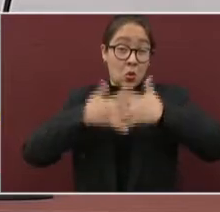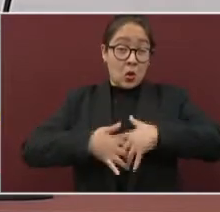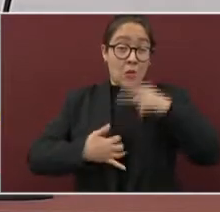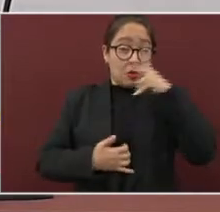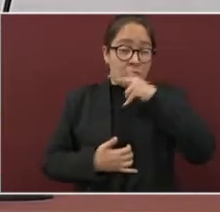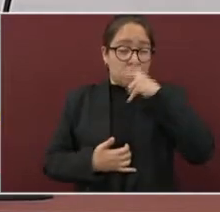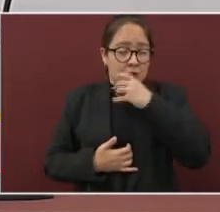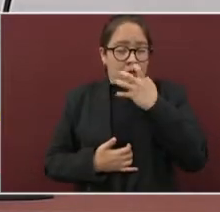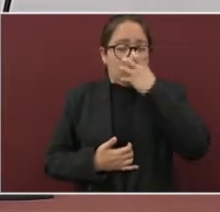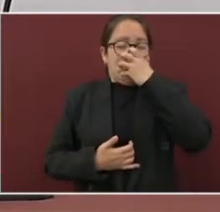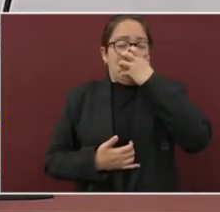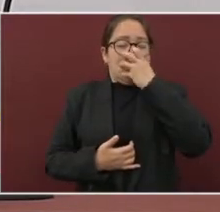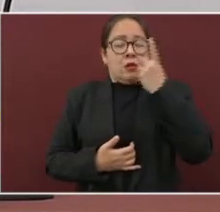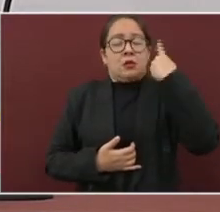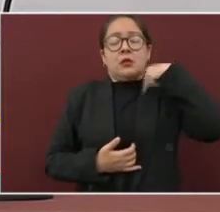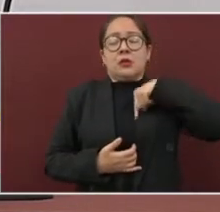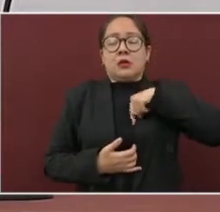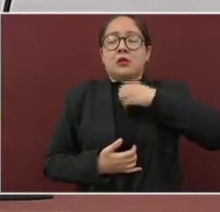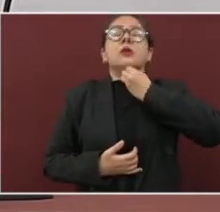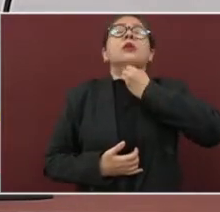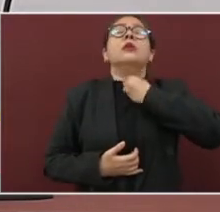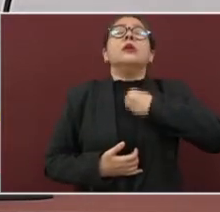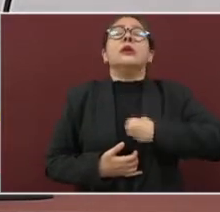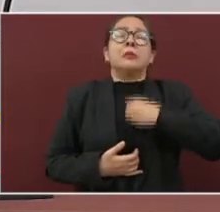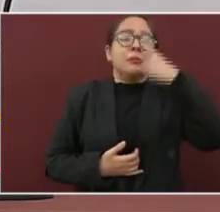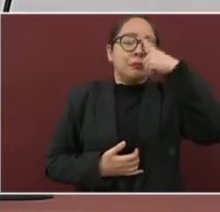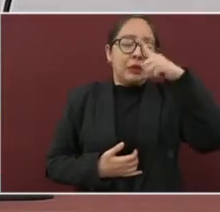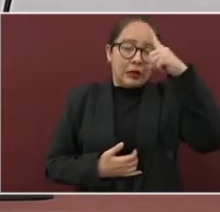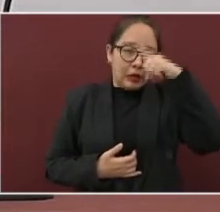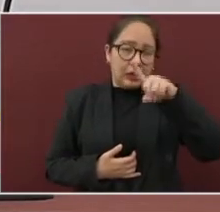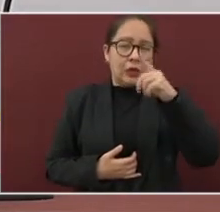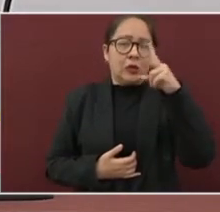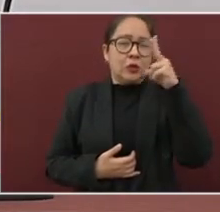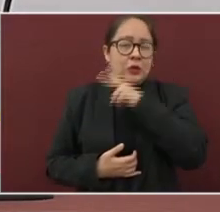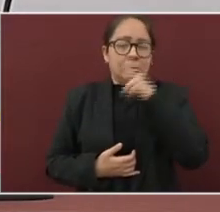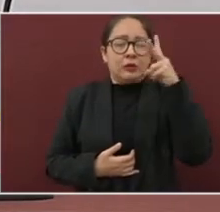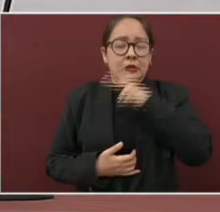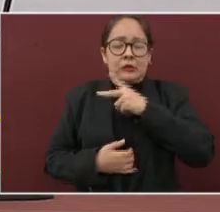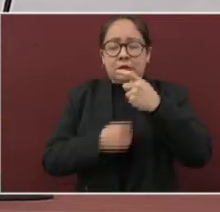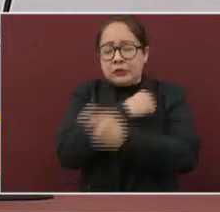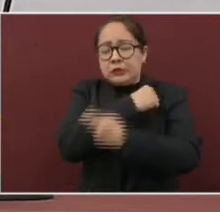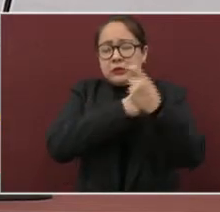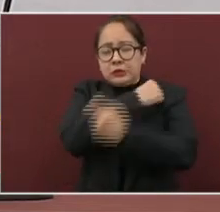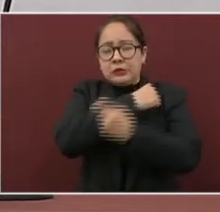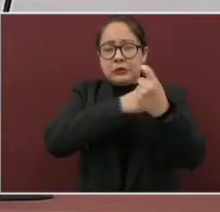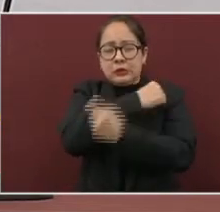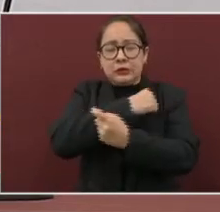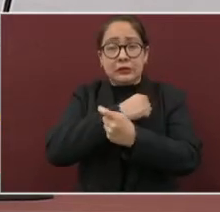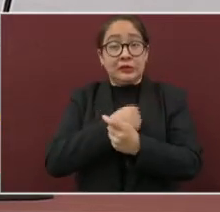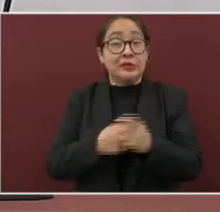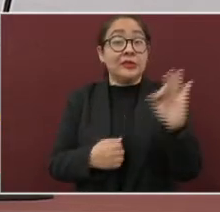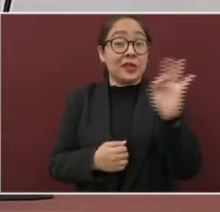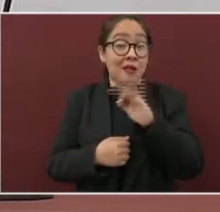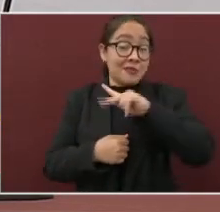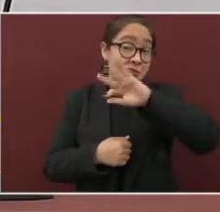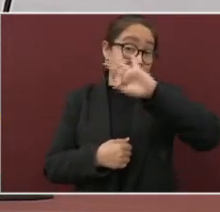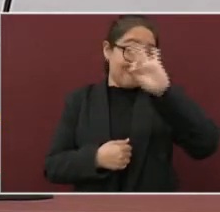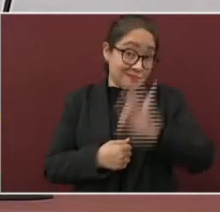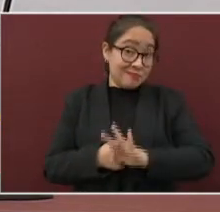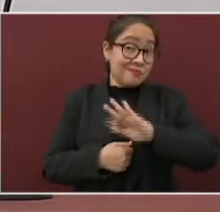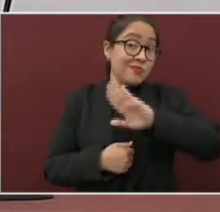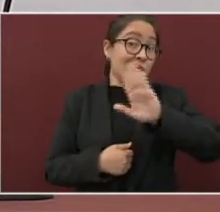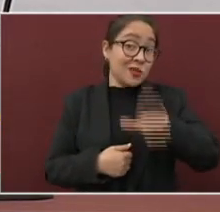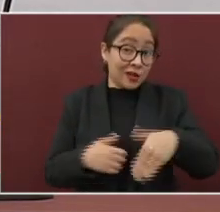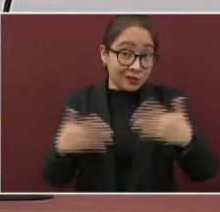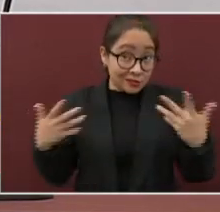con intubación tracheal, con muy alto riesgo de perder la vida. Y por las que el personal